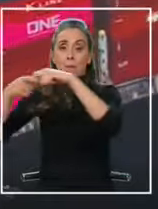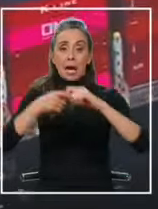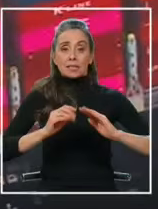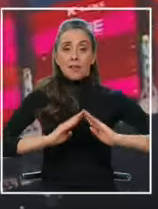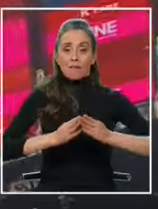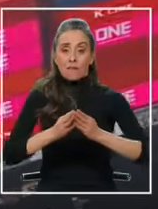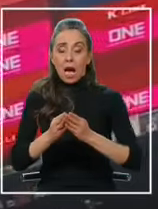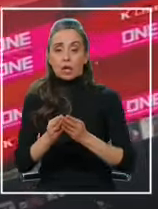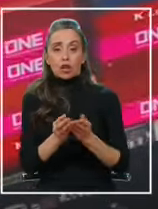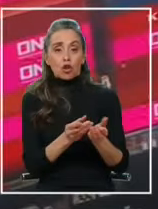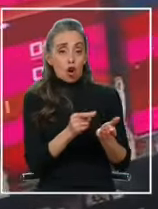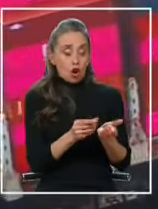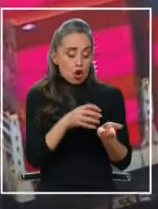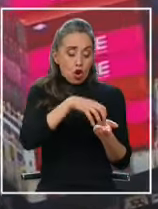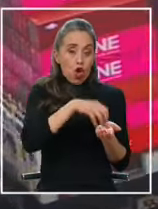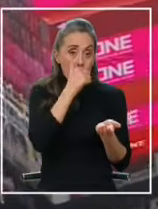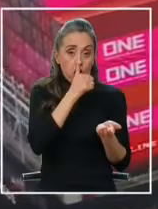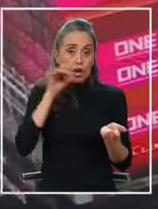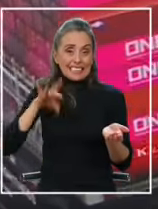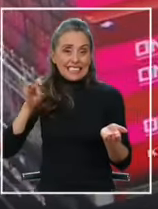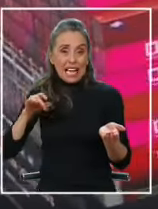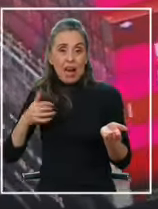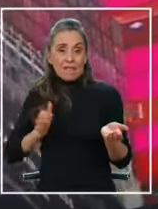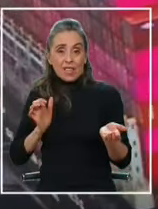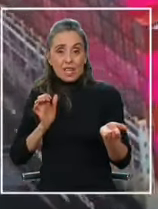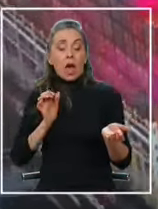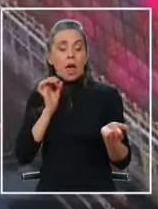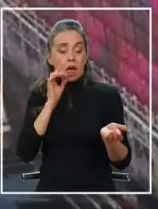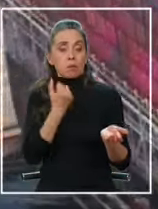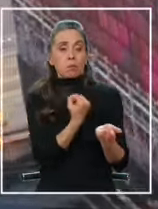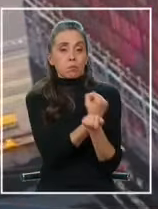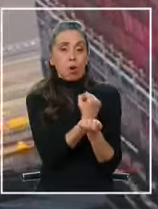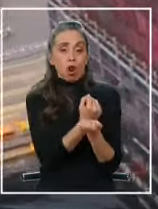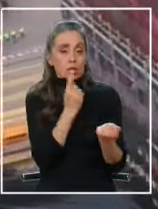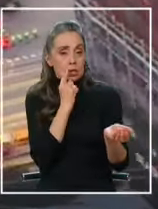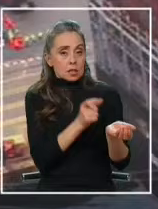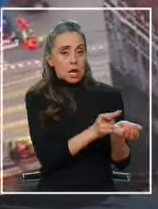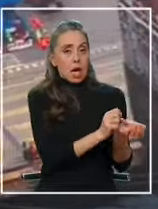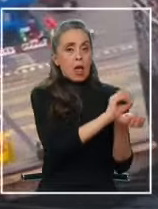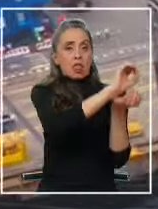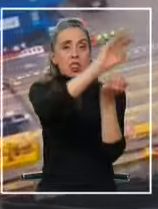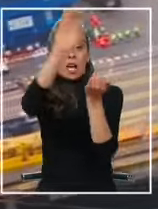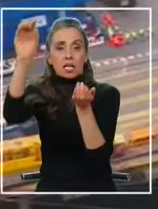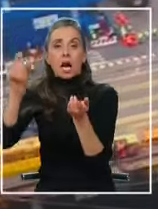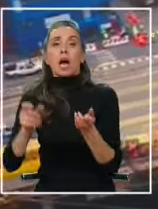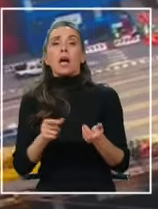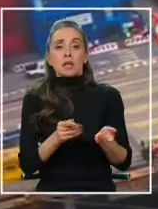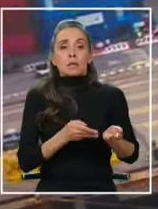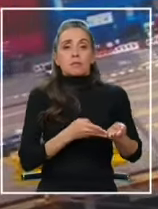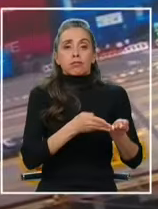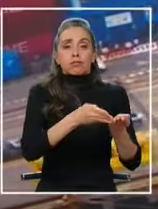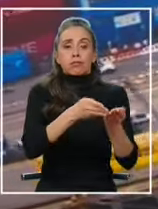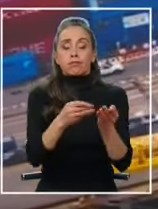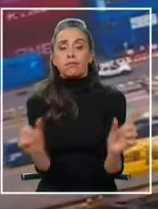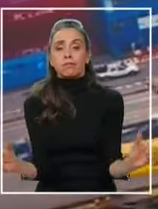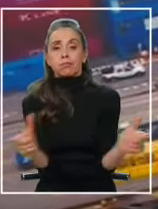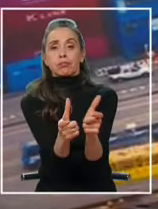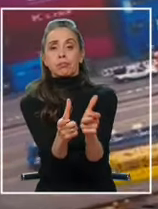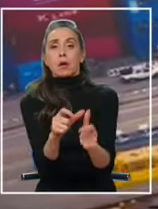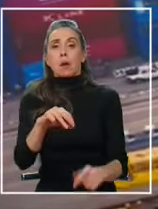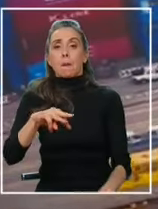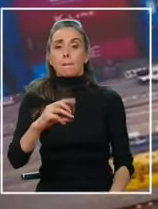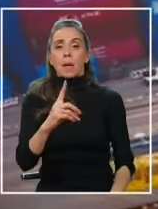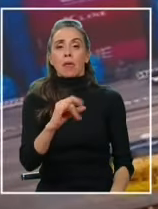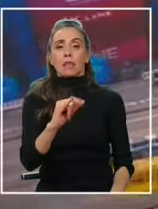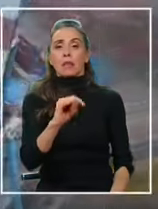marítima quienes eran cómo operaban en exclusiva todos los detalles de la operación mediterráneo en el siguiente informe 24